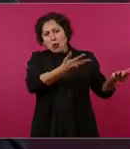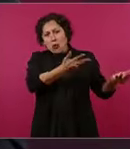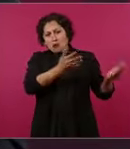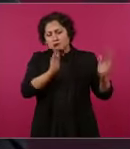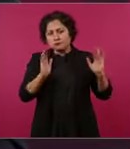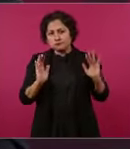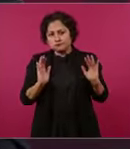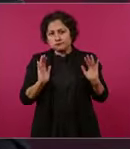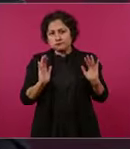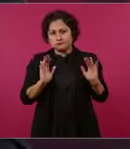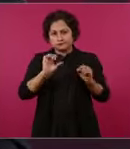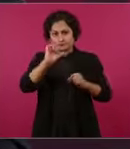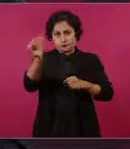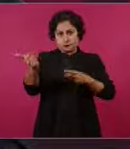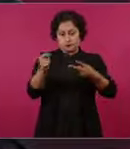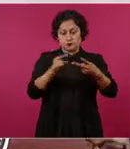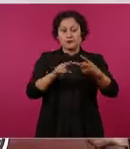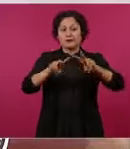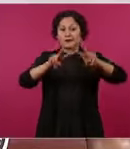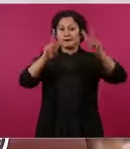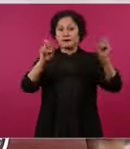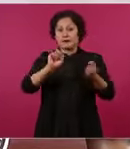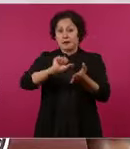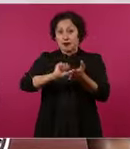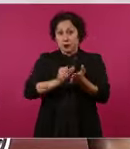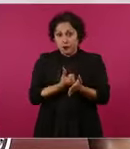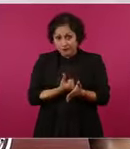lo del aguacate lo tenemos que resolver,